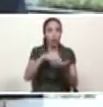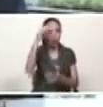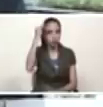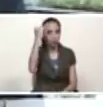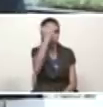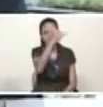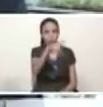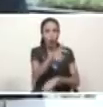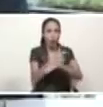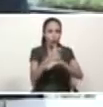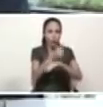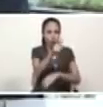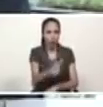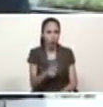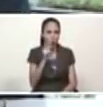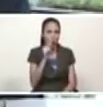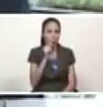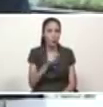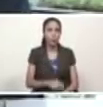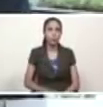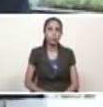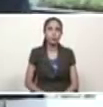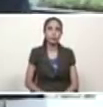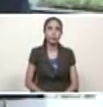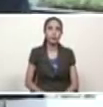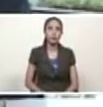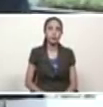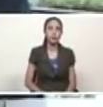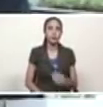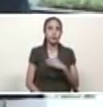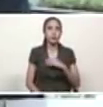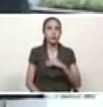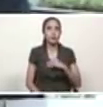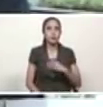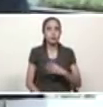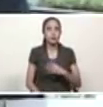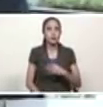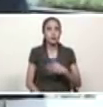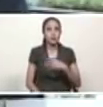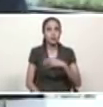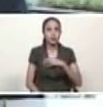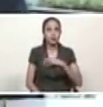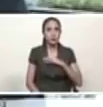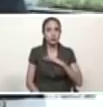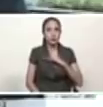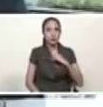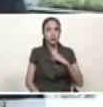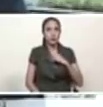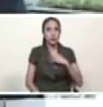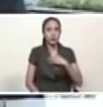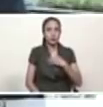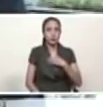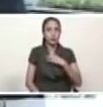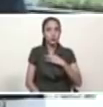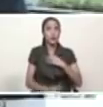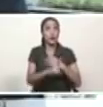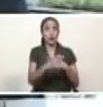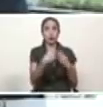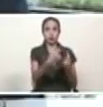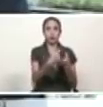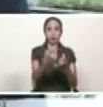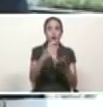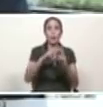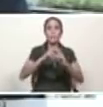Julio León Heredia allí están entregando un conjunto de financiamientos financiamientos